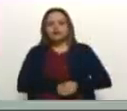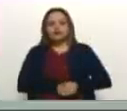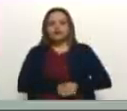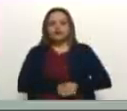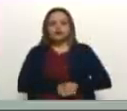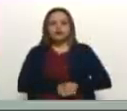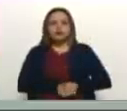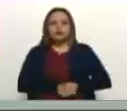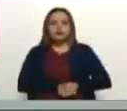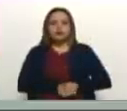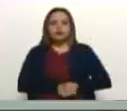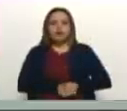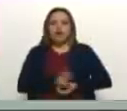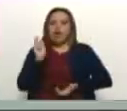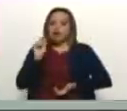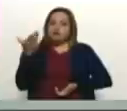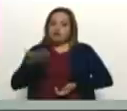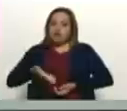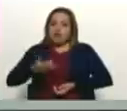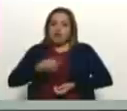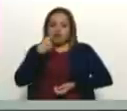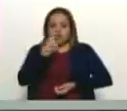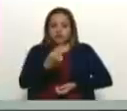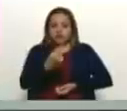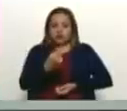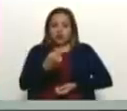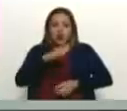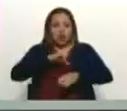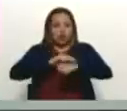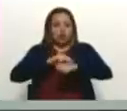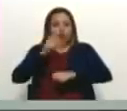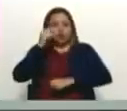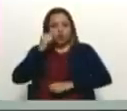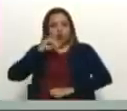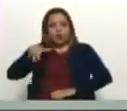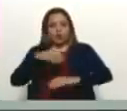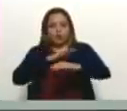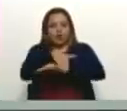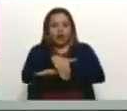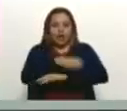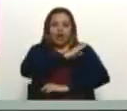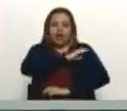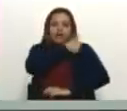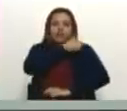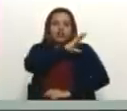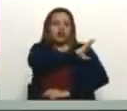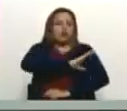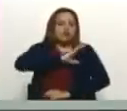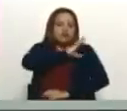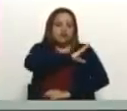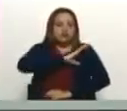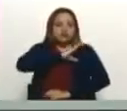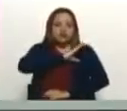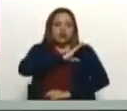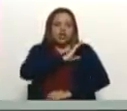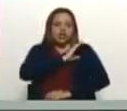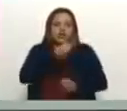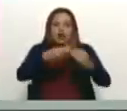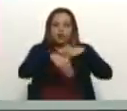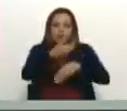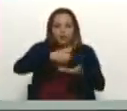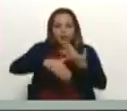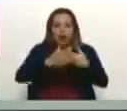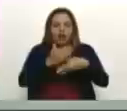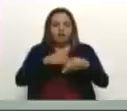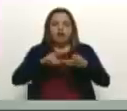Y hay un punto importante que dice el doctor Jorge Rodríguez, jefe de la Comisión de Negociación por la